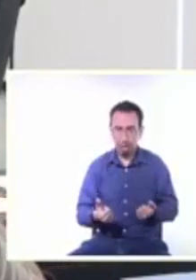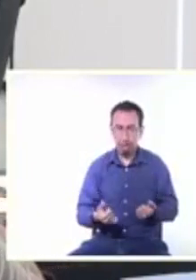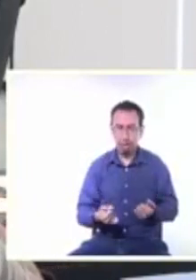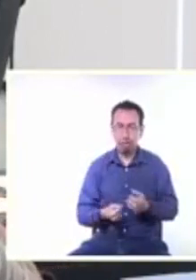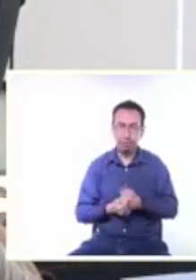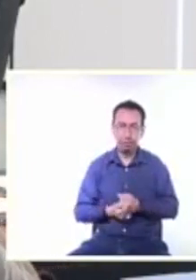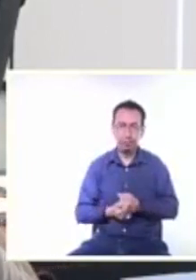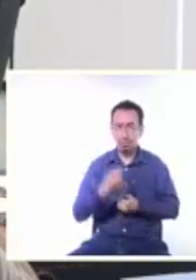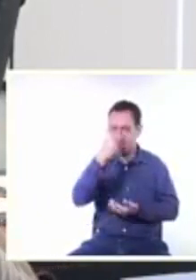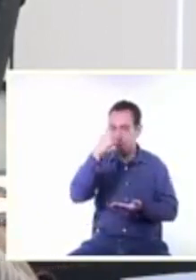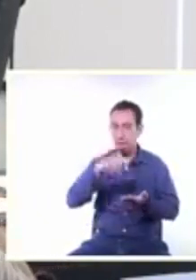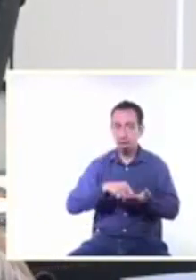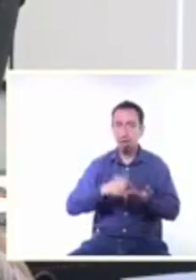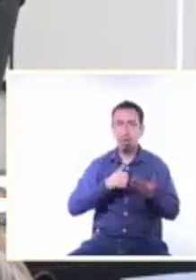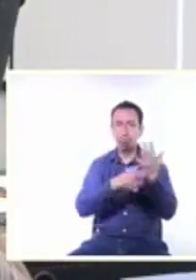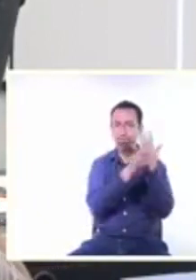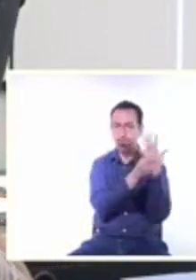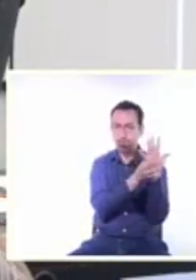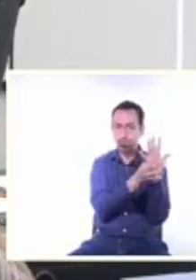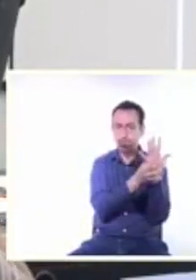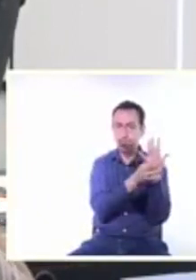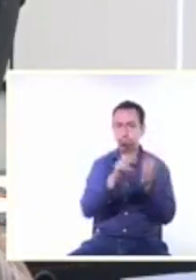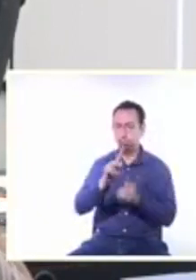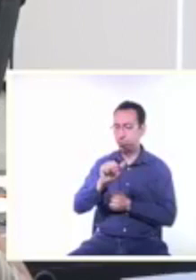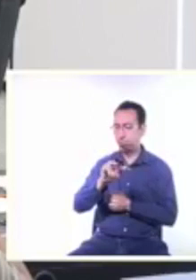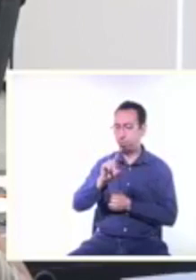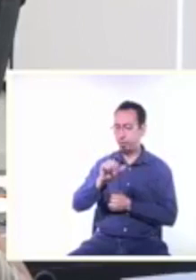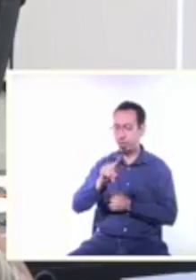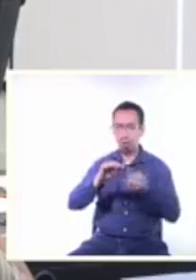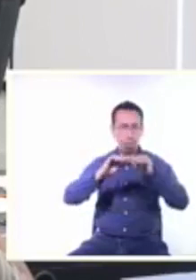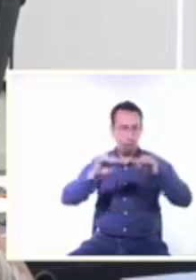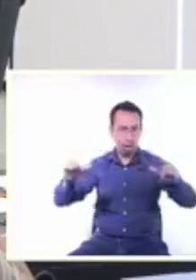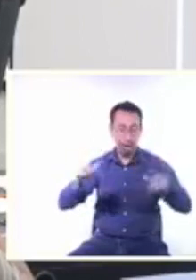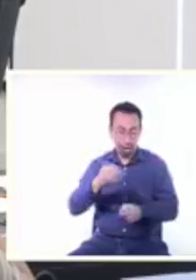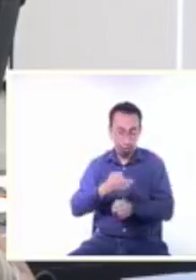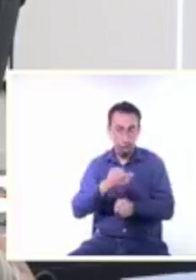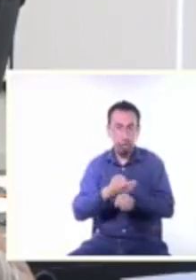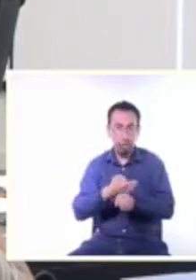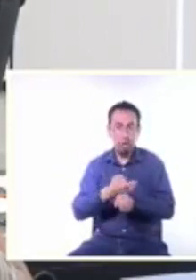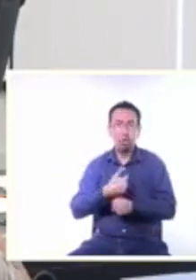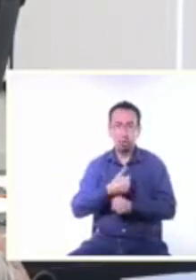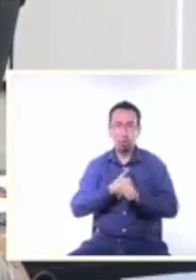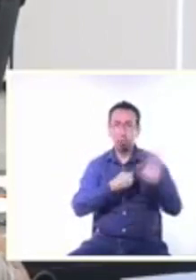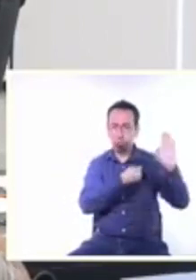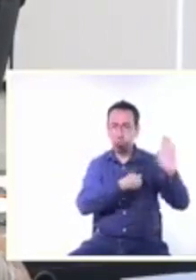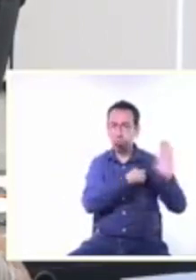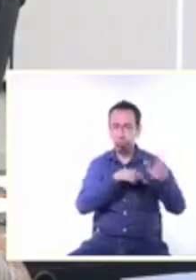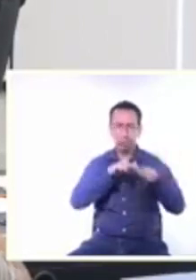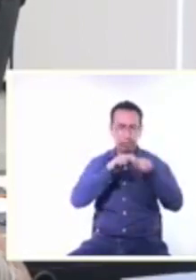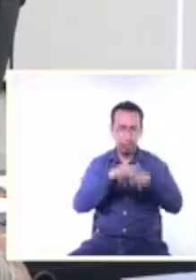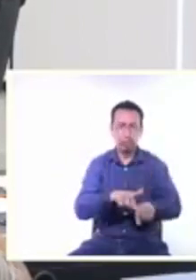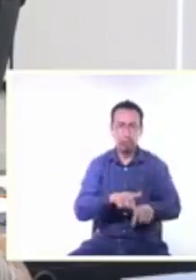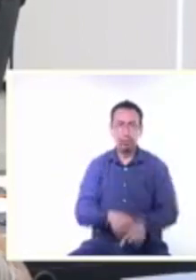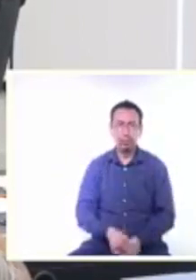decir que estoy comprometido con la paridad con la igualdad y que desde este punto haré todo lo posible porque ésta prevalezca